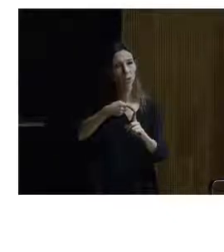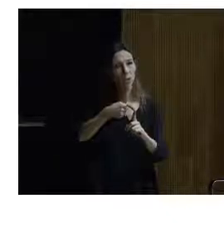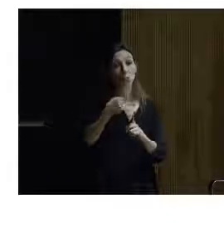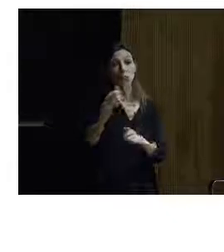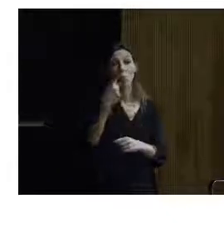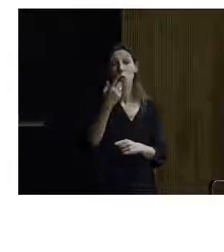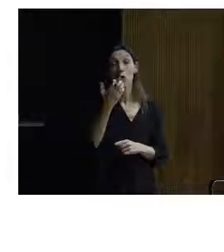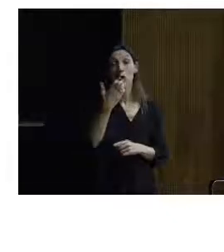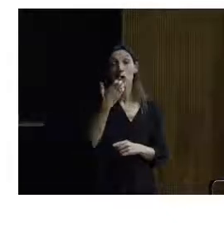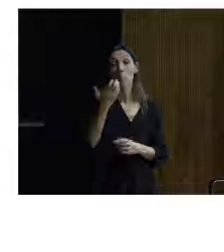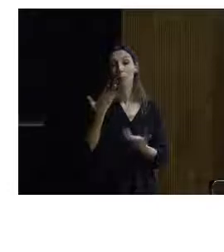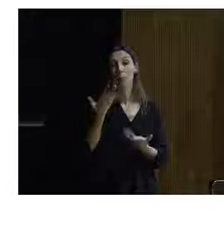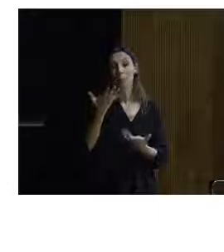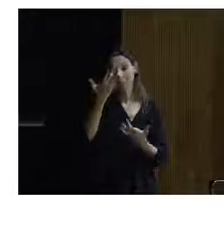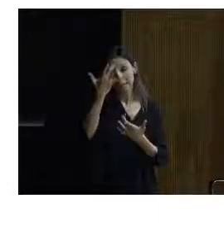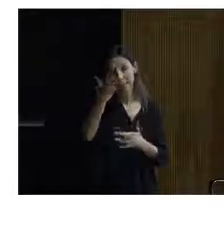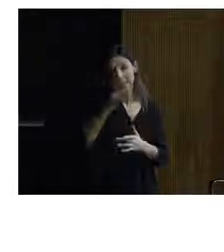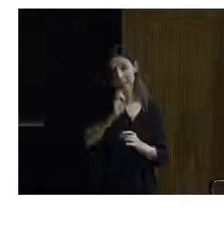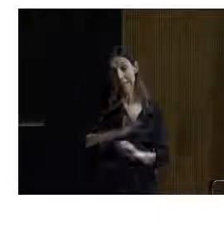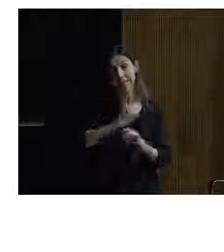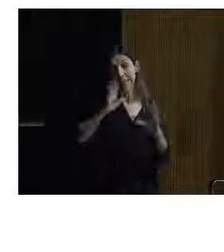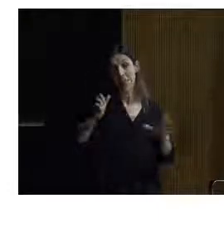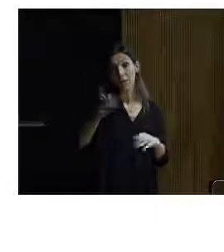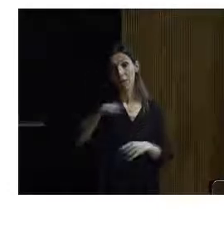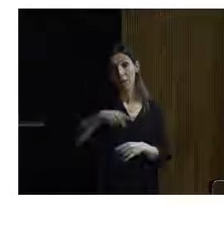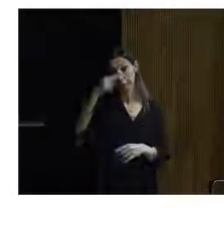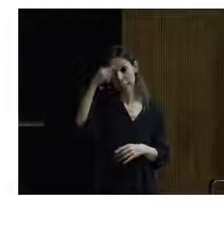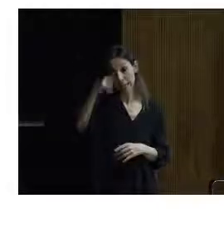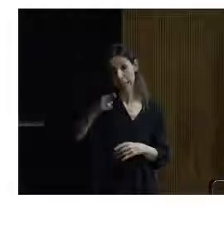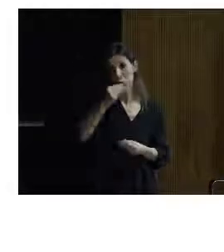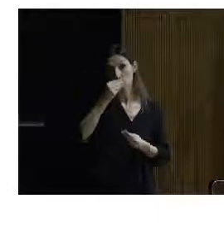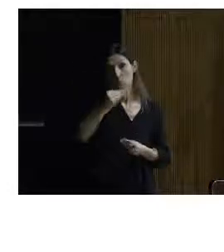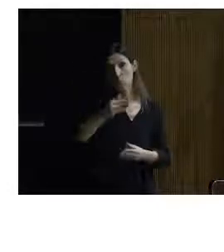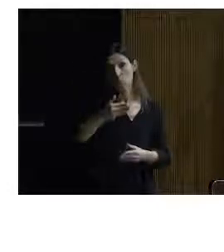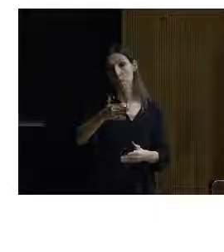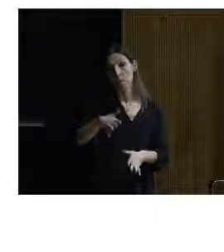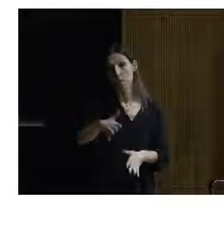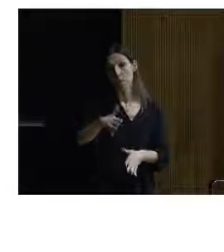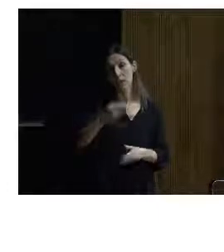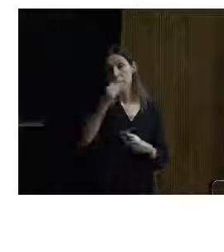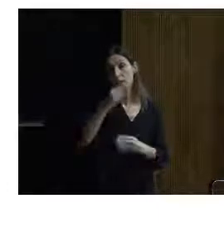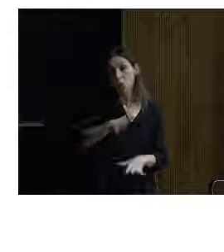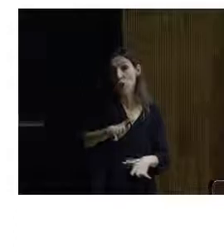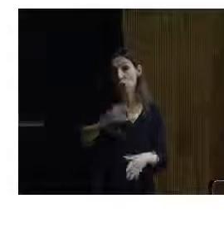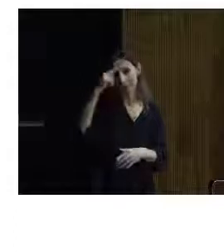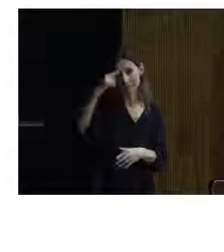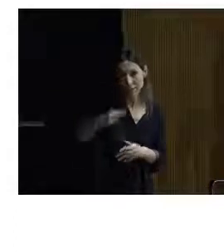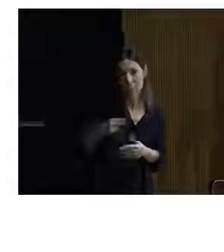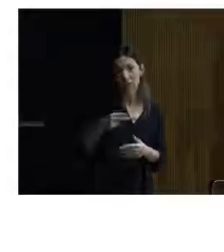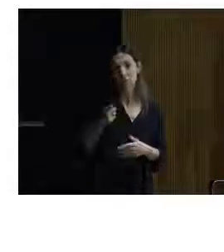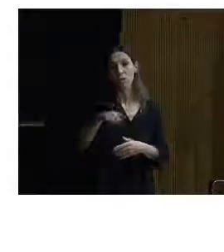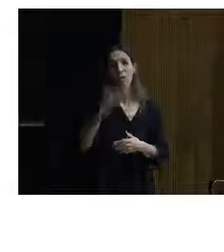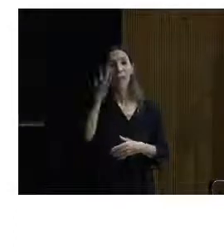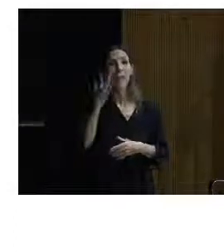la accesibilidad, pero el principal era el respeto al bien histórico, la contemplación, su limpieza, su restauración, la